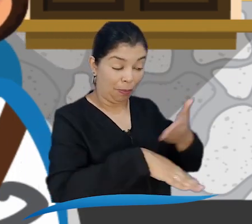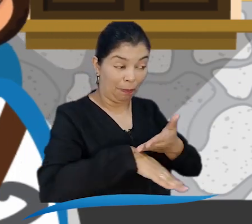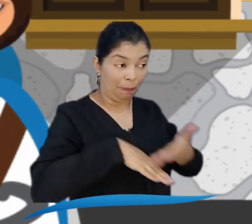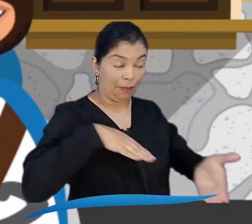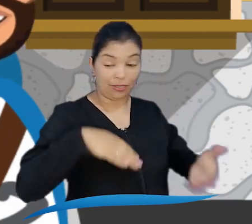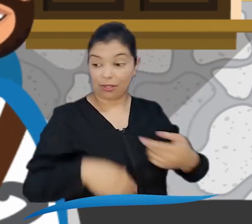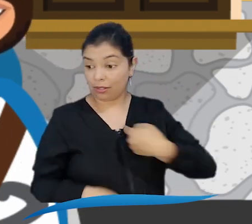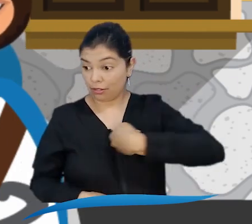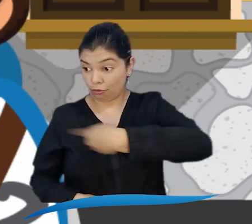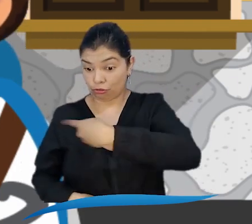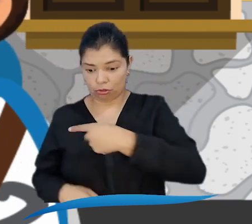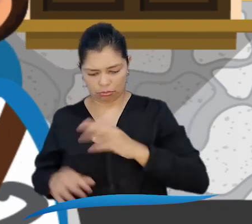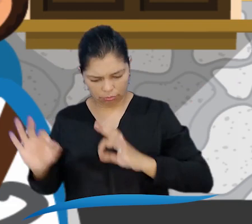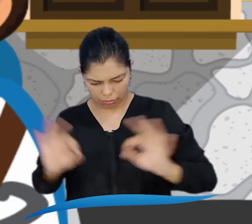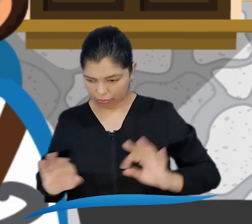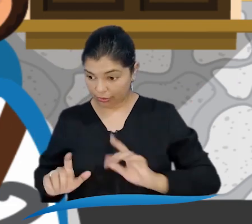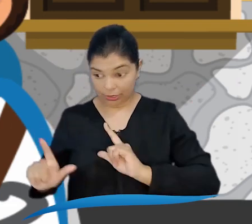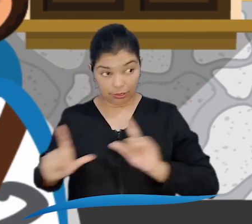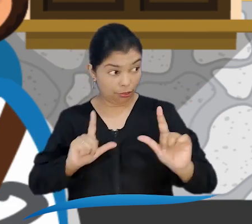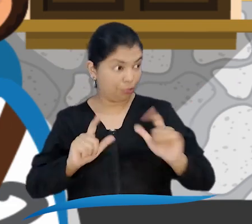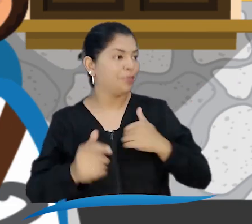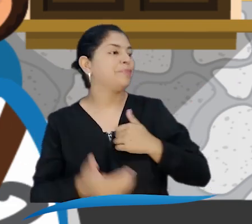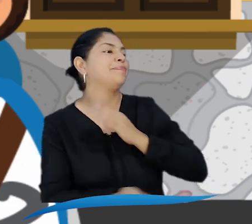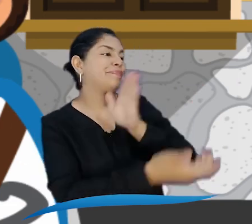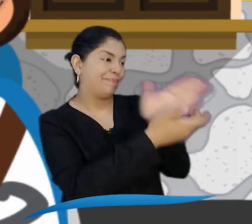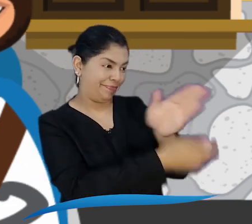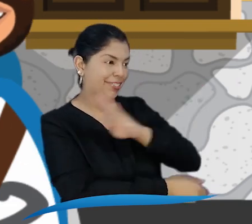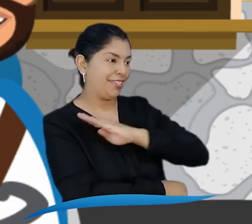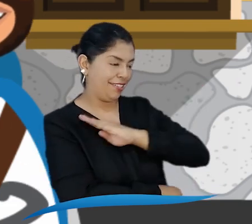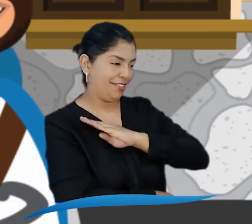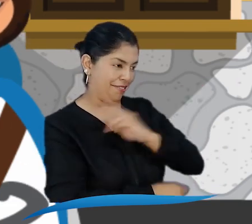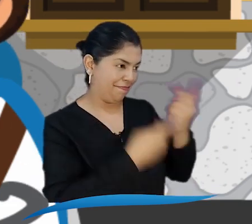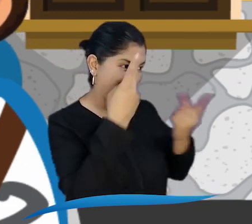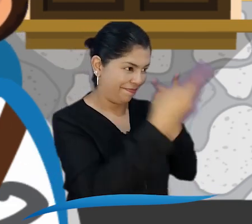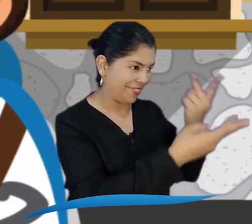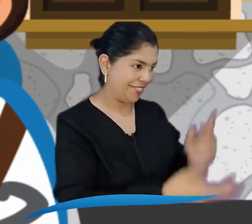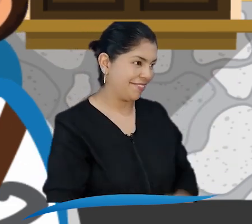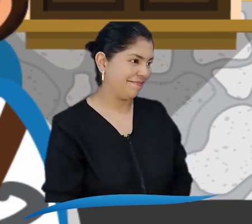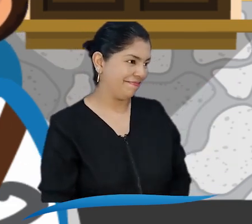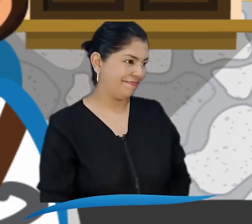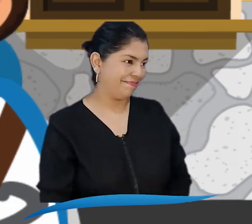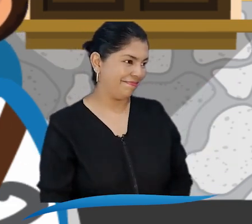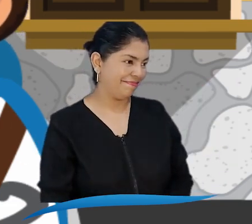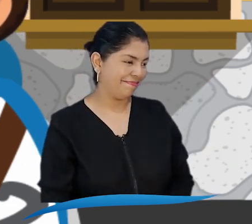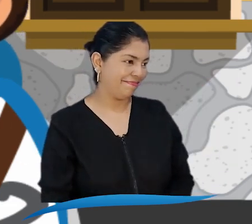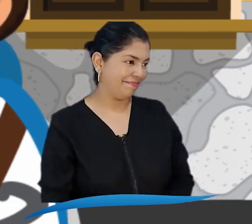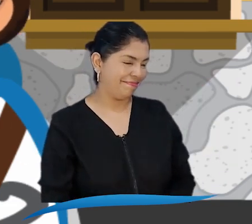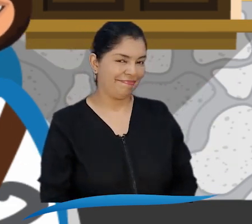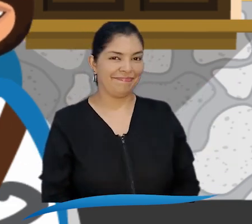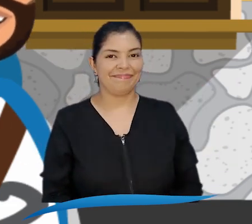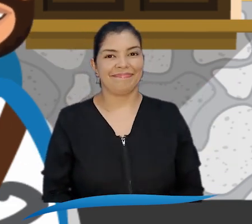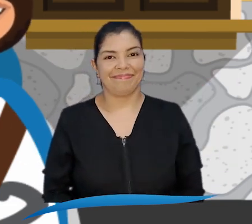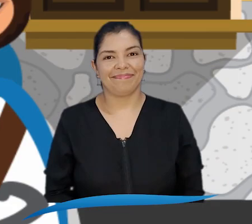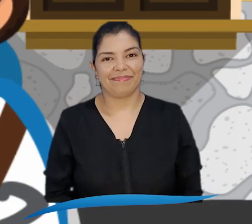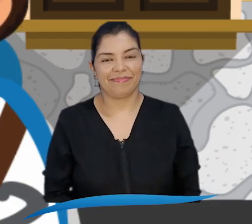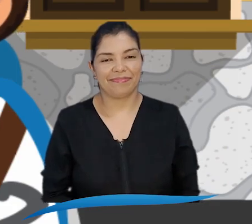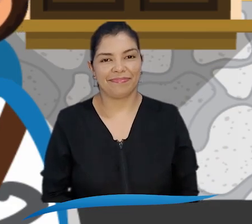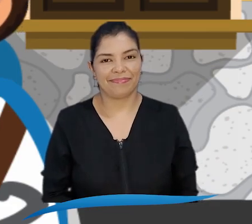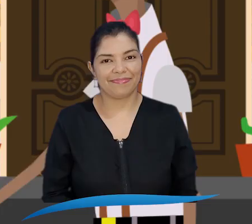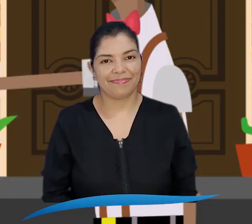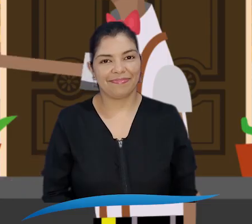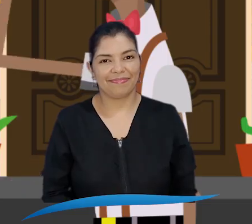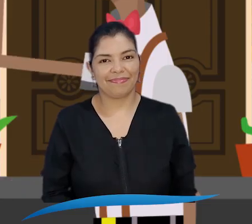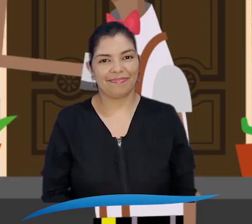Por favor, excúsenos y envíenle nuestros saludos al señor alcalde. Tan pronto como estemos preparados, nos visitaremos por la